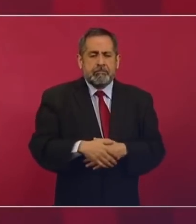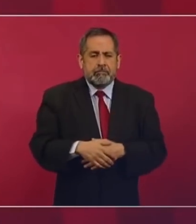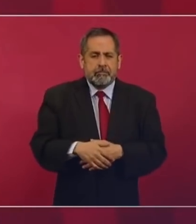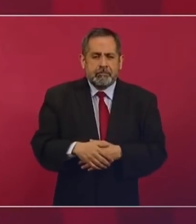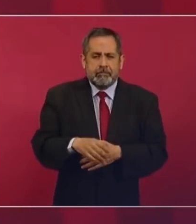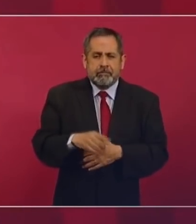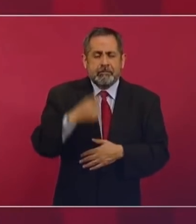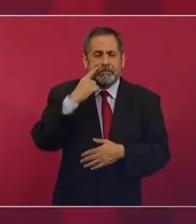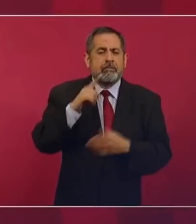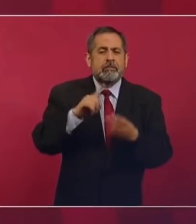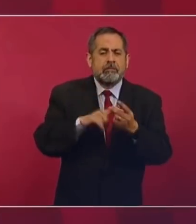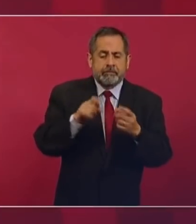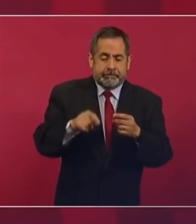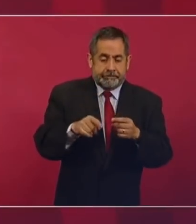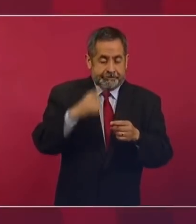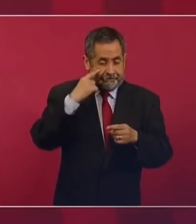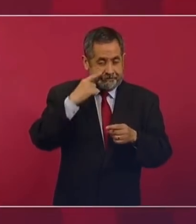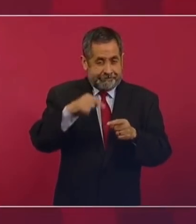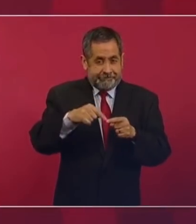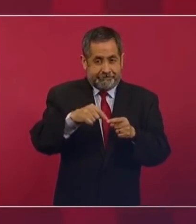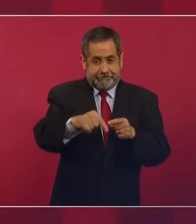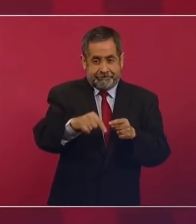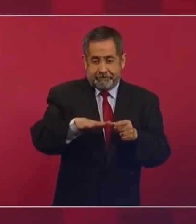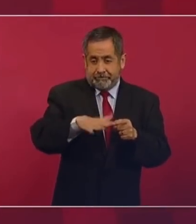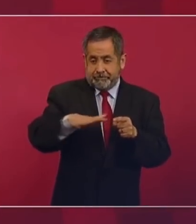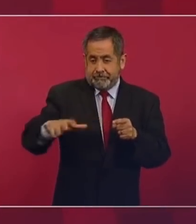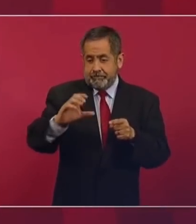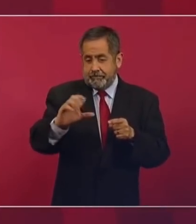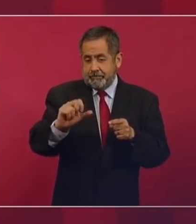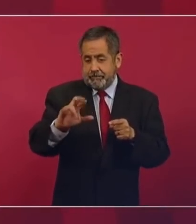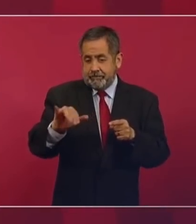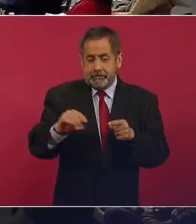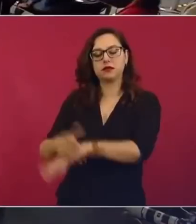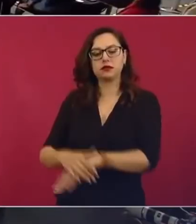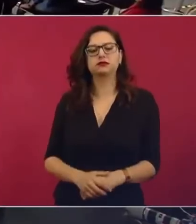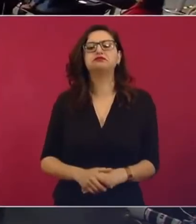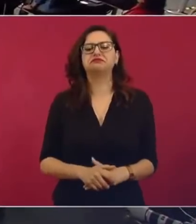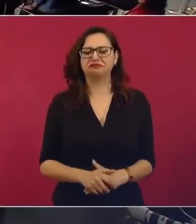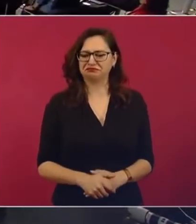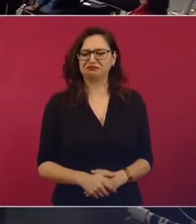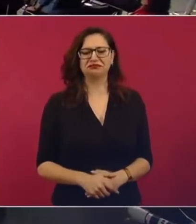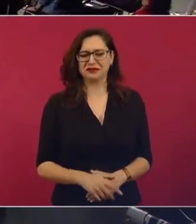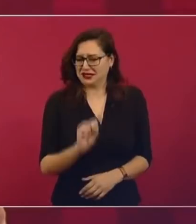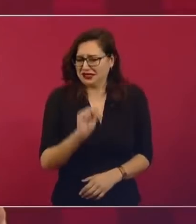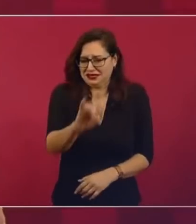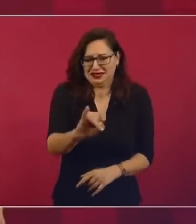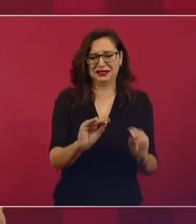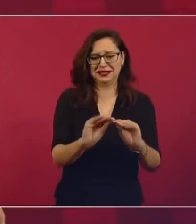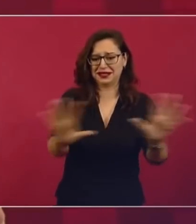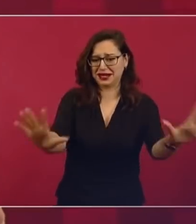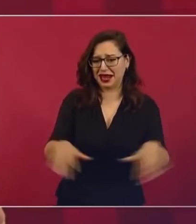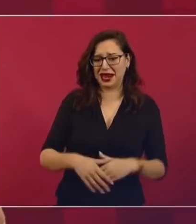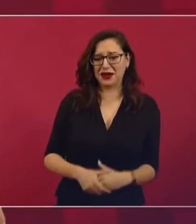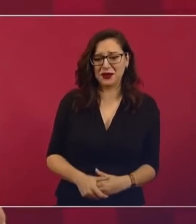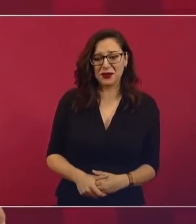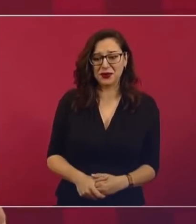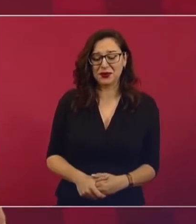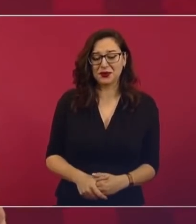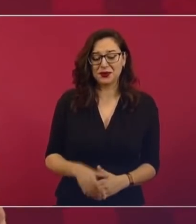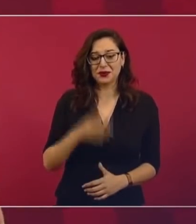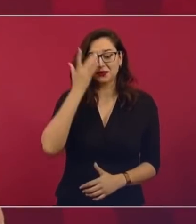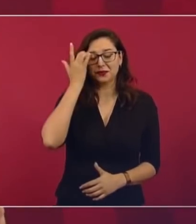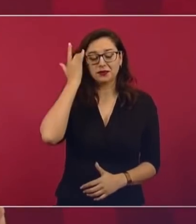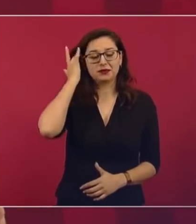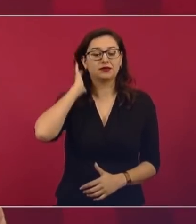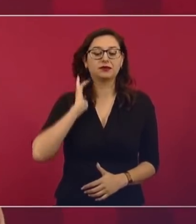mil metros del Mar Caribe. Es una campaña en contra, porque